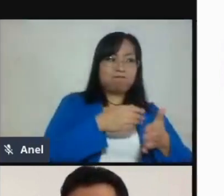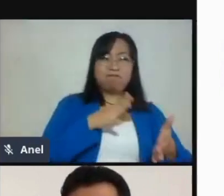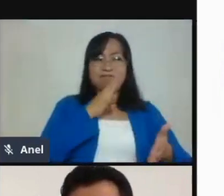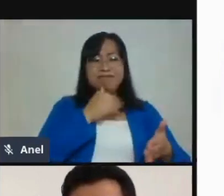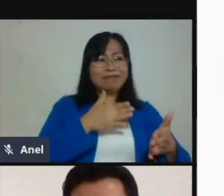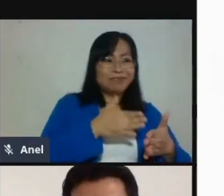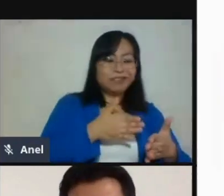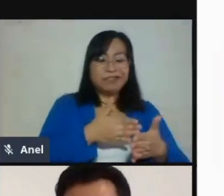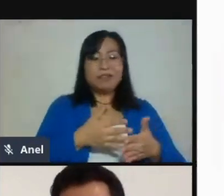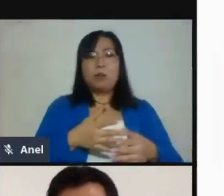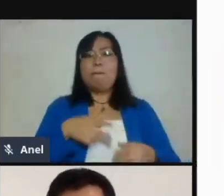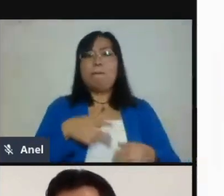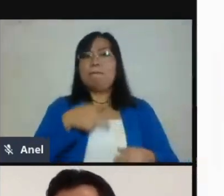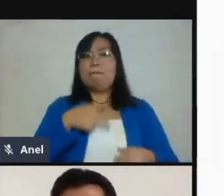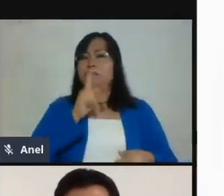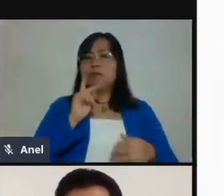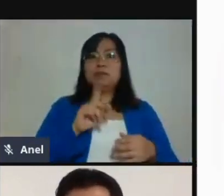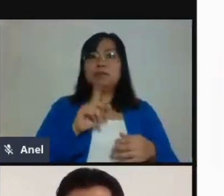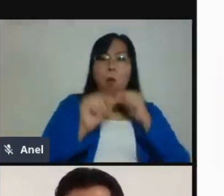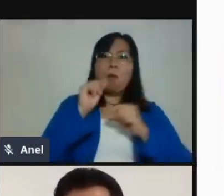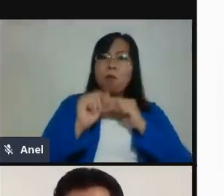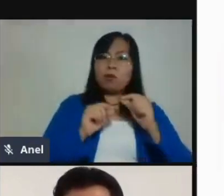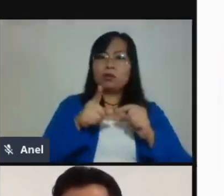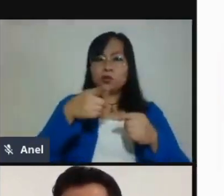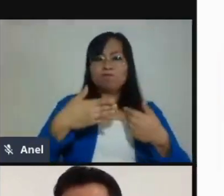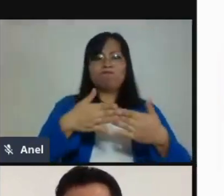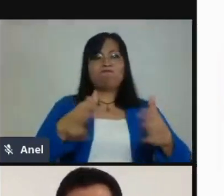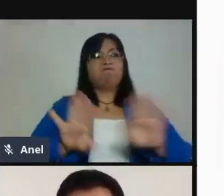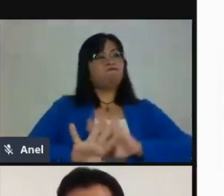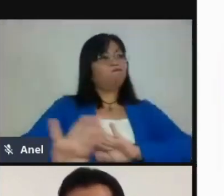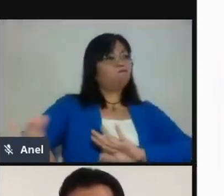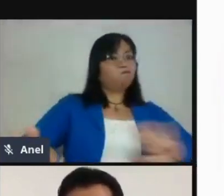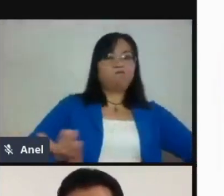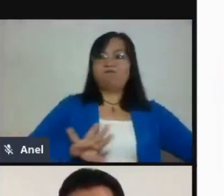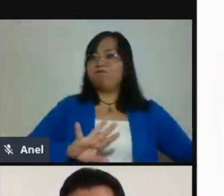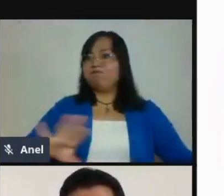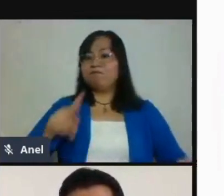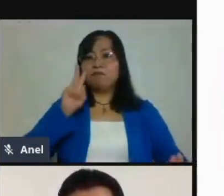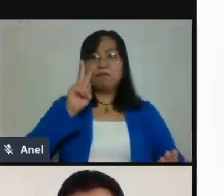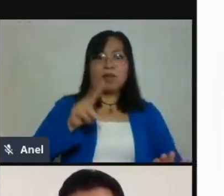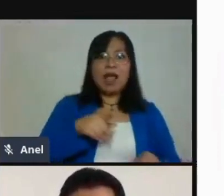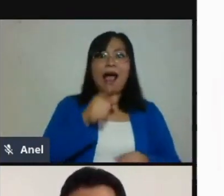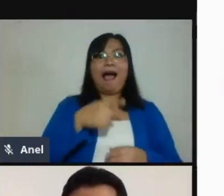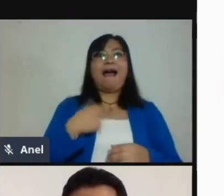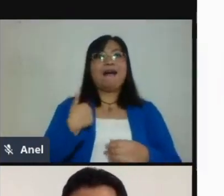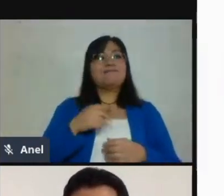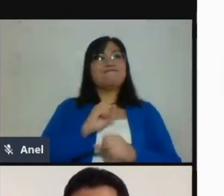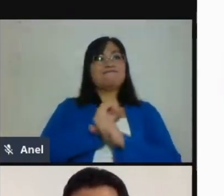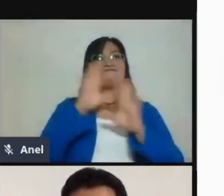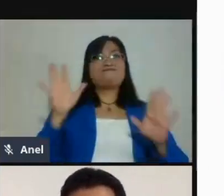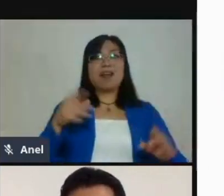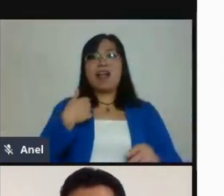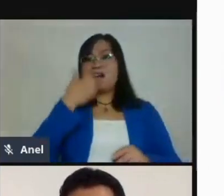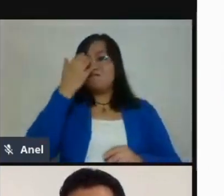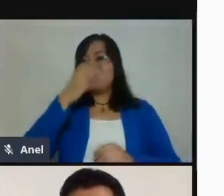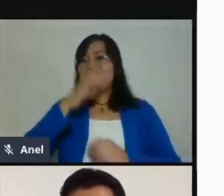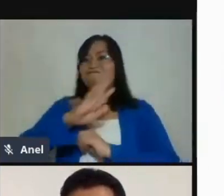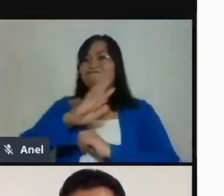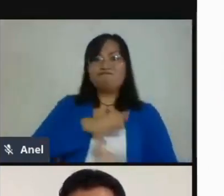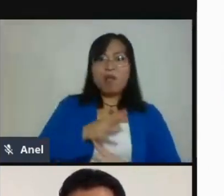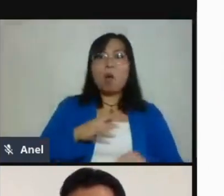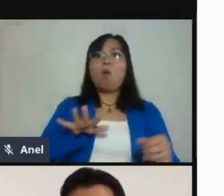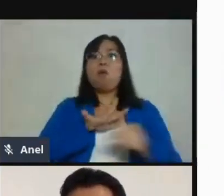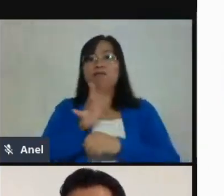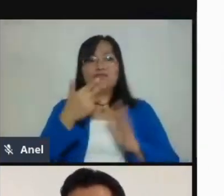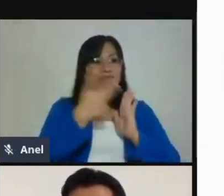permitir aprender en el camino. No olvidenos el contexto. Discutan entre ustedes los alcances y las limitaciones que pueden